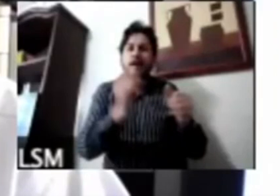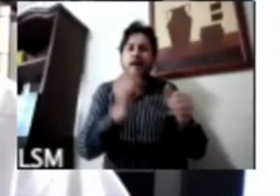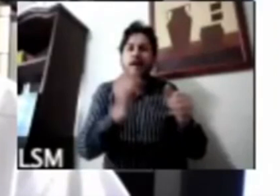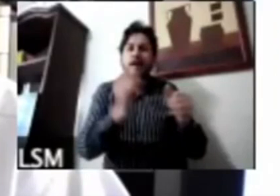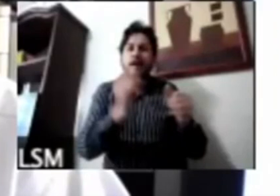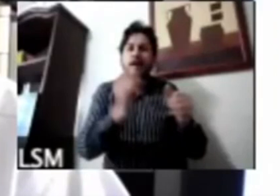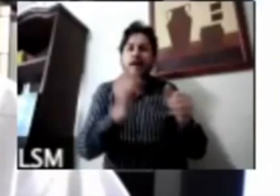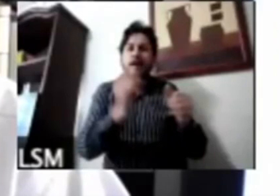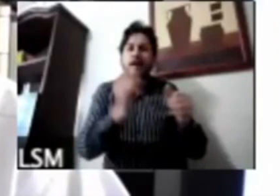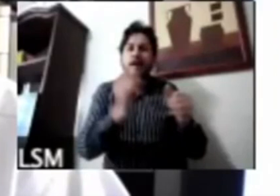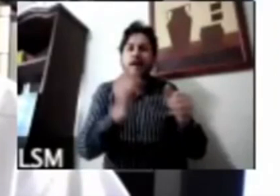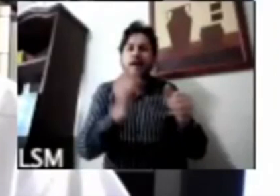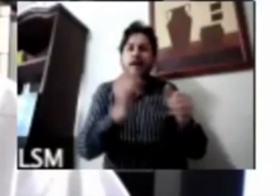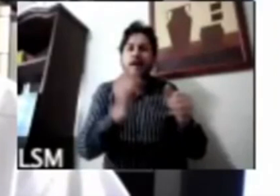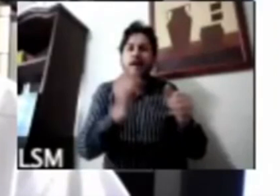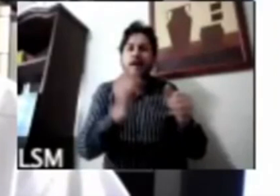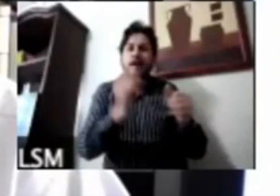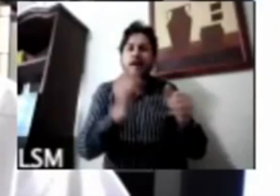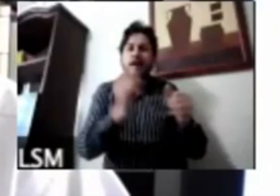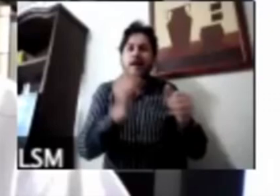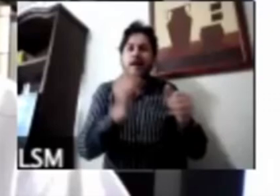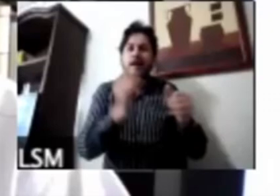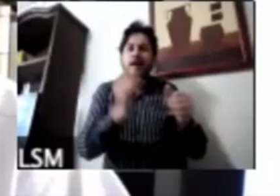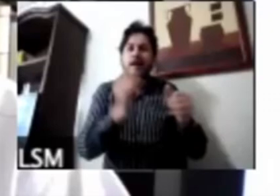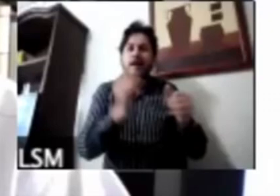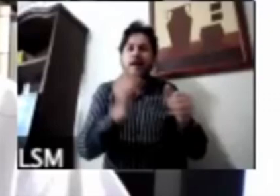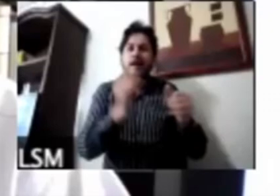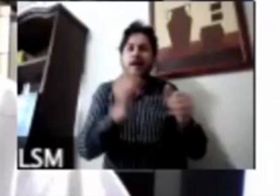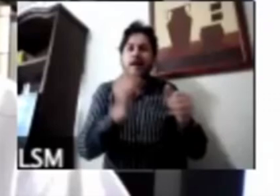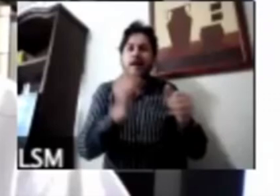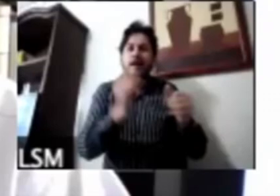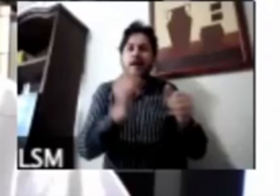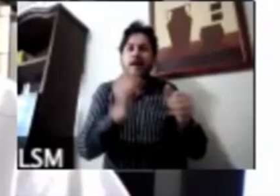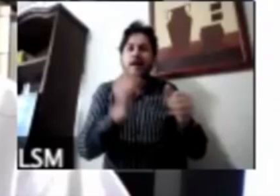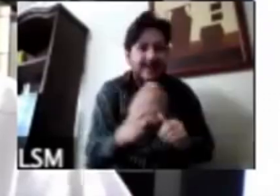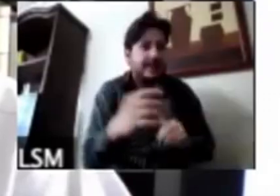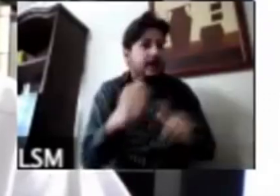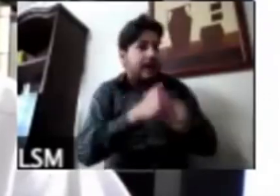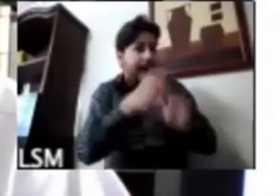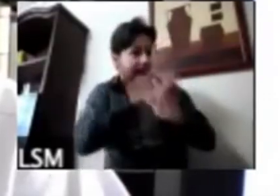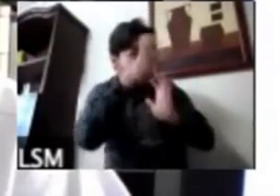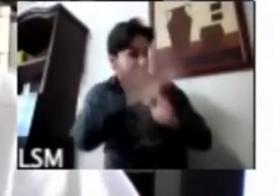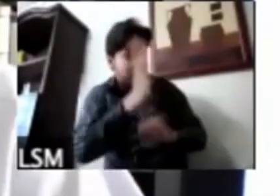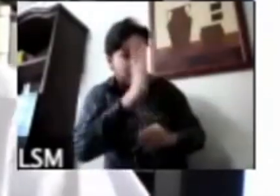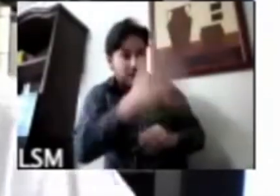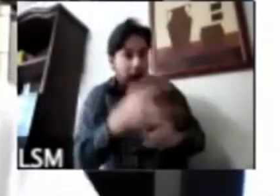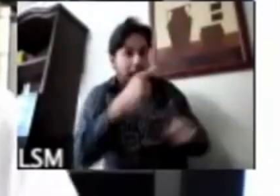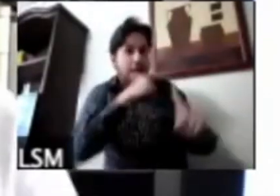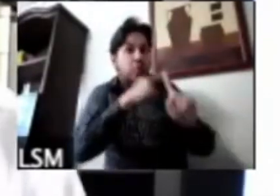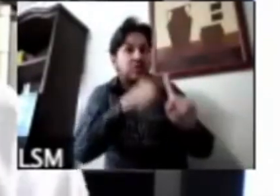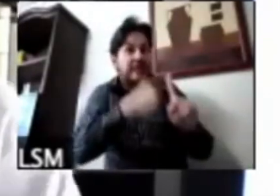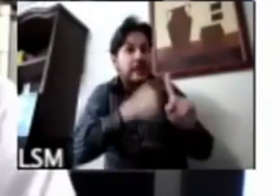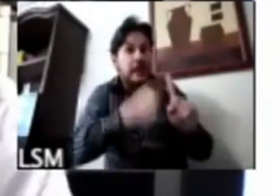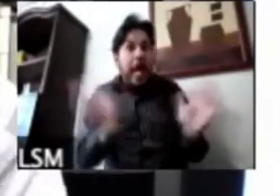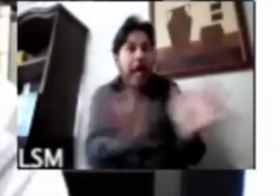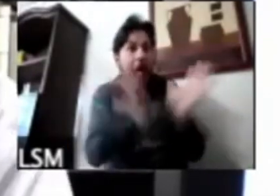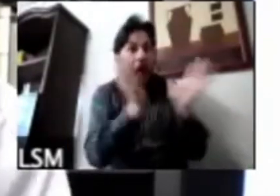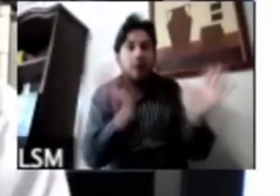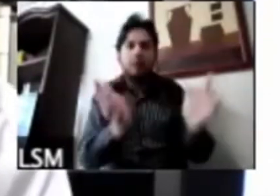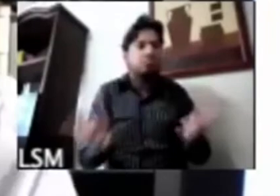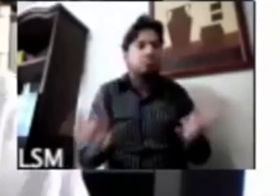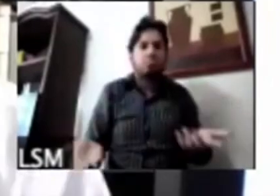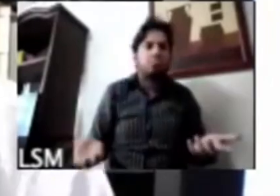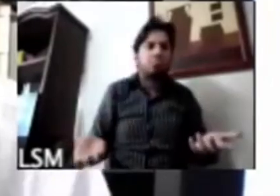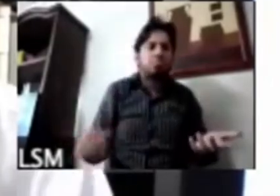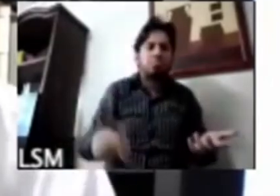liderazgo no en todos los casos en Brasil no hemos visto que suba la aprobación por supuesto pero en muchos otros sí y el caso de México creo